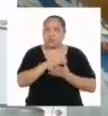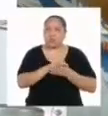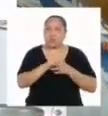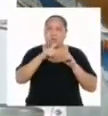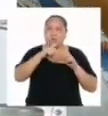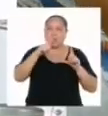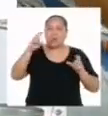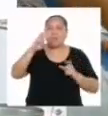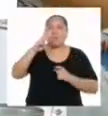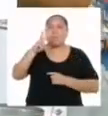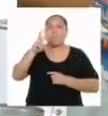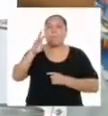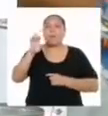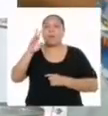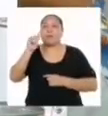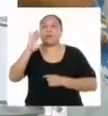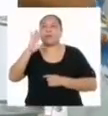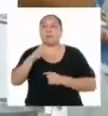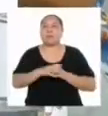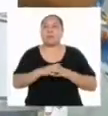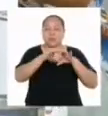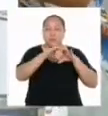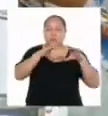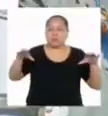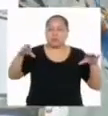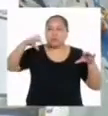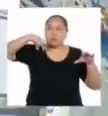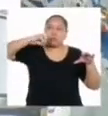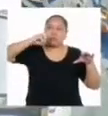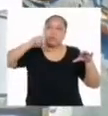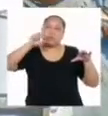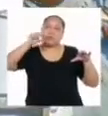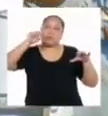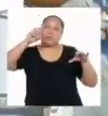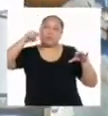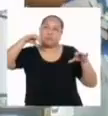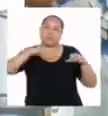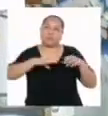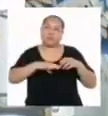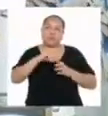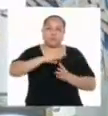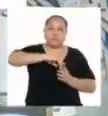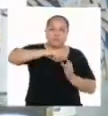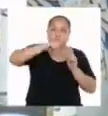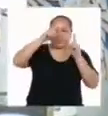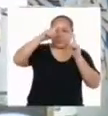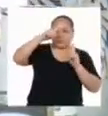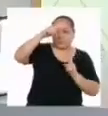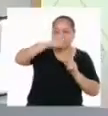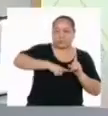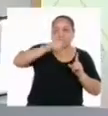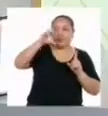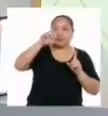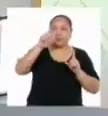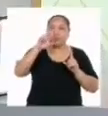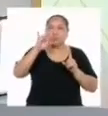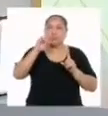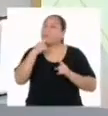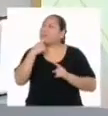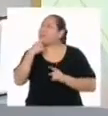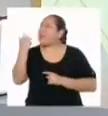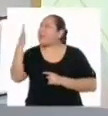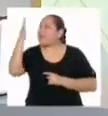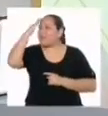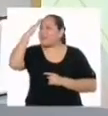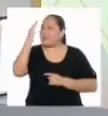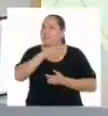vértices, sus caras son polígonos planos, las aristas hacen ángulos rectos con la base inferior. ¡Ah, ya